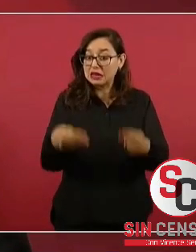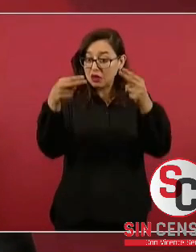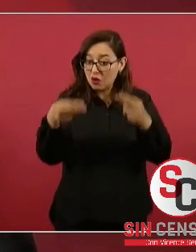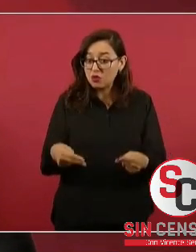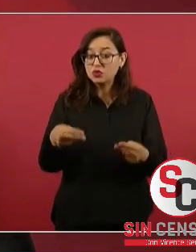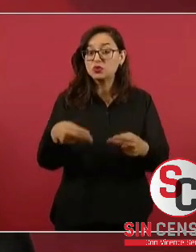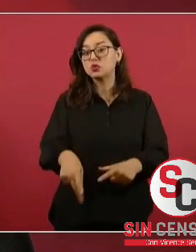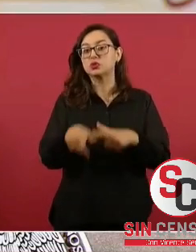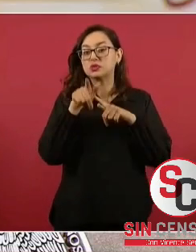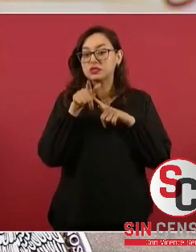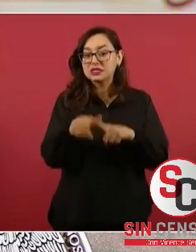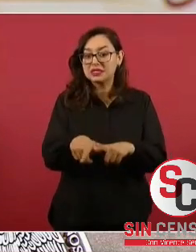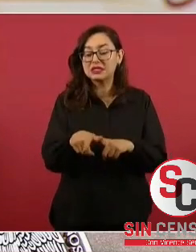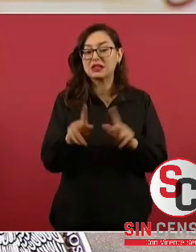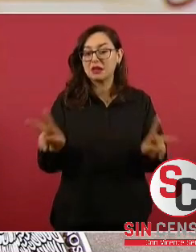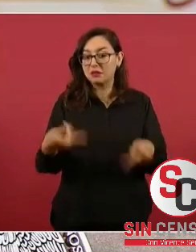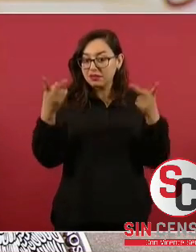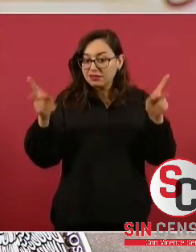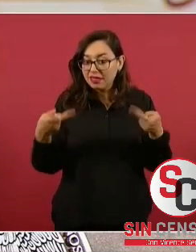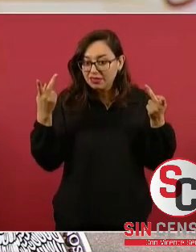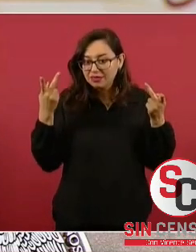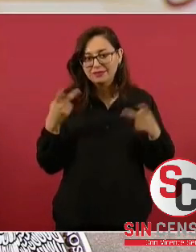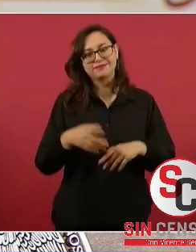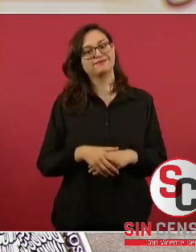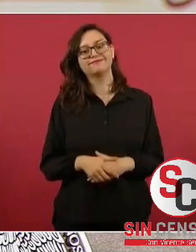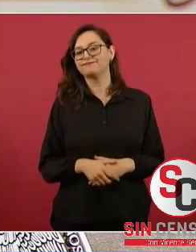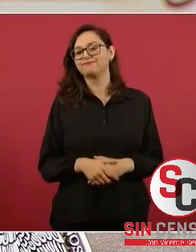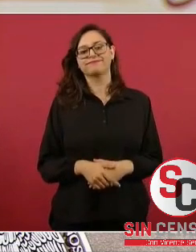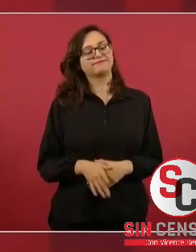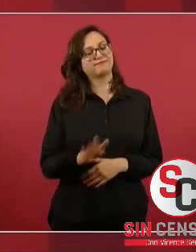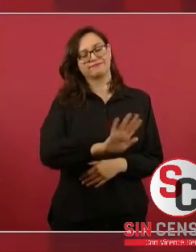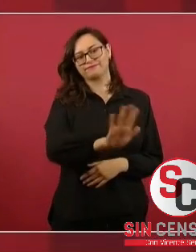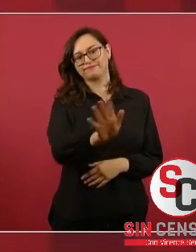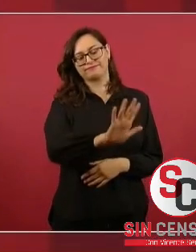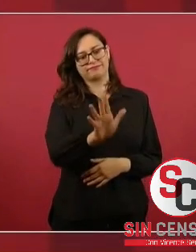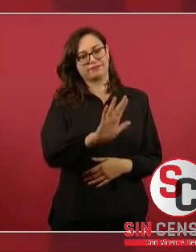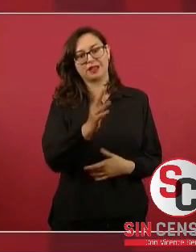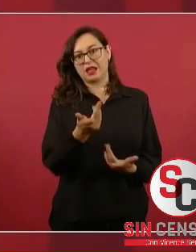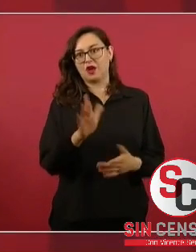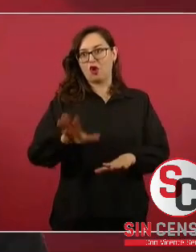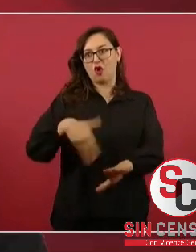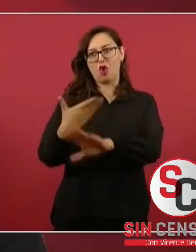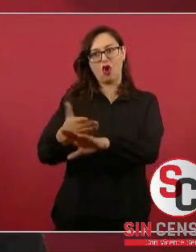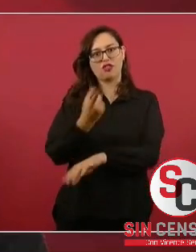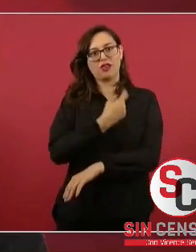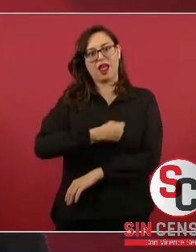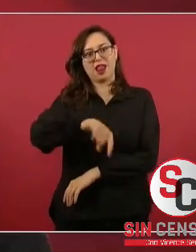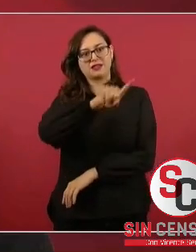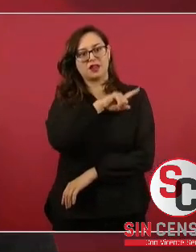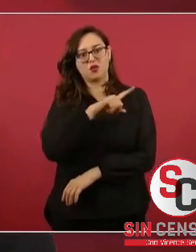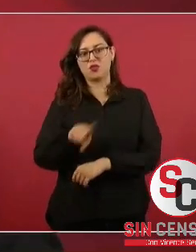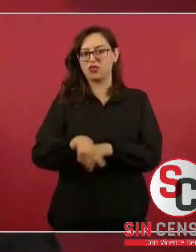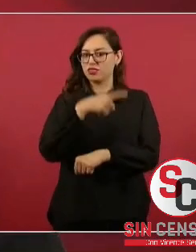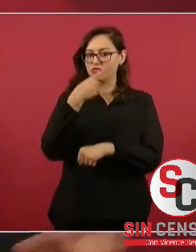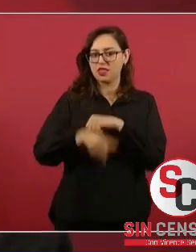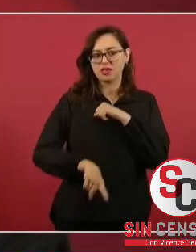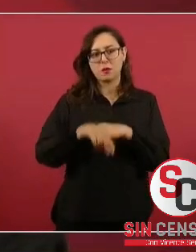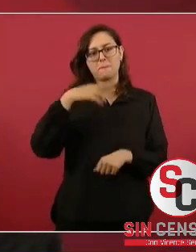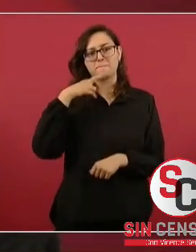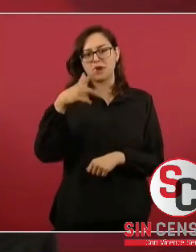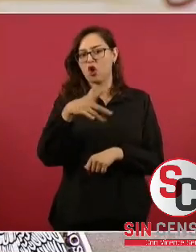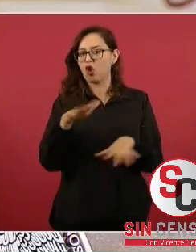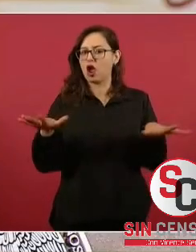hacer ingresos, que tengan claridad de que no tiene caso hacer ingresos a costa de la salud del pueblo y que es mejor